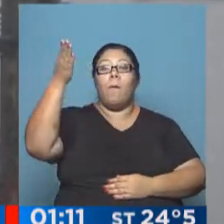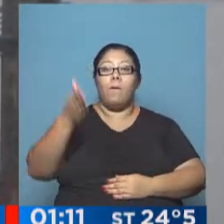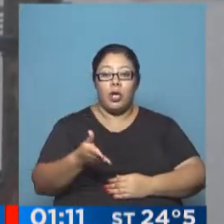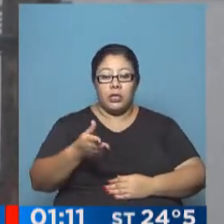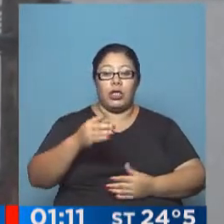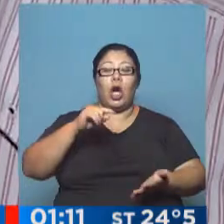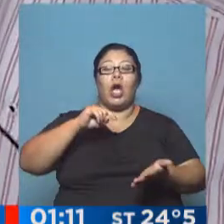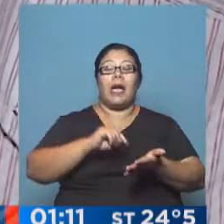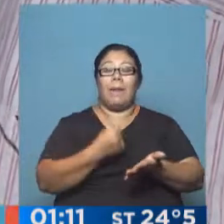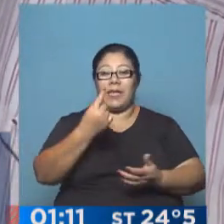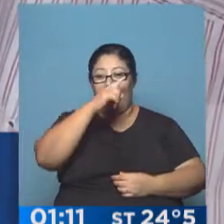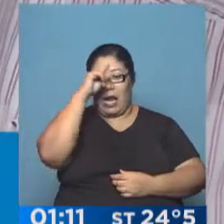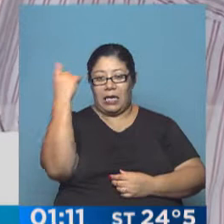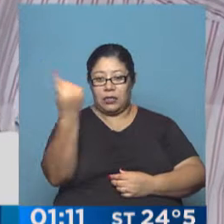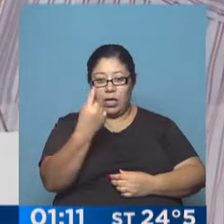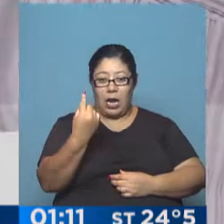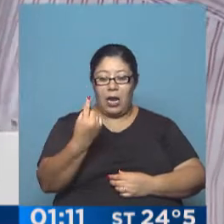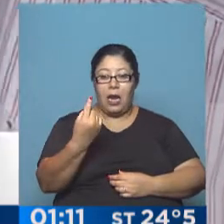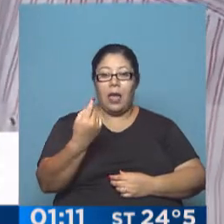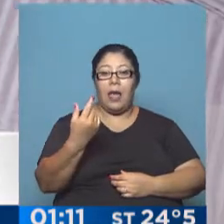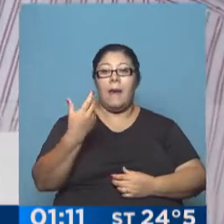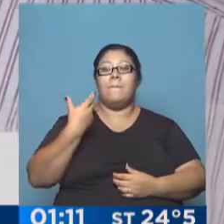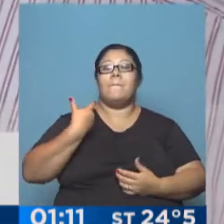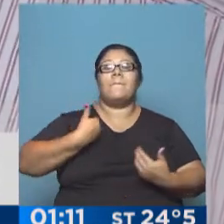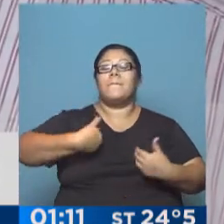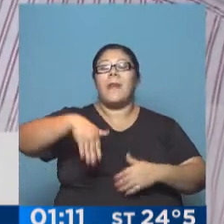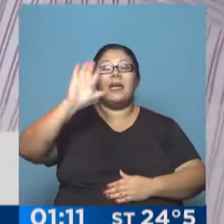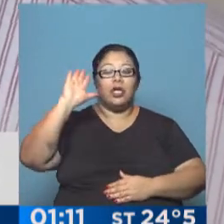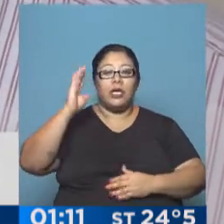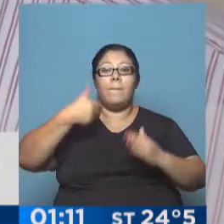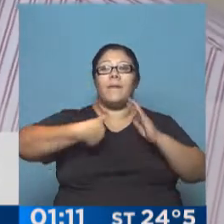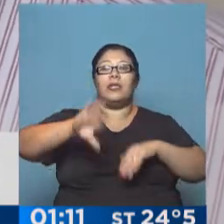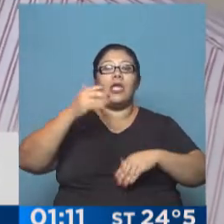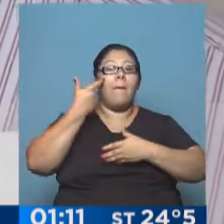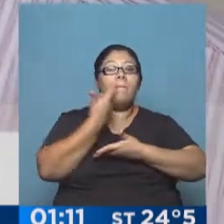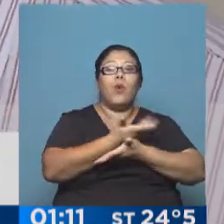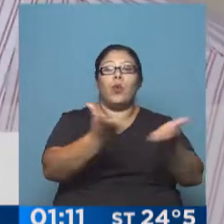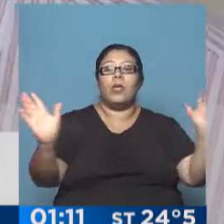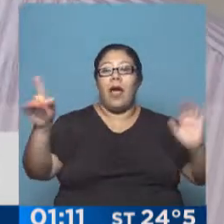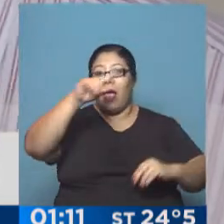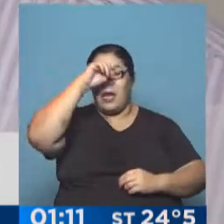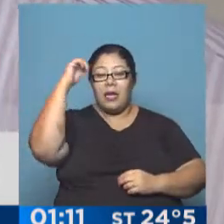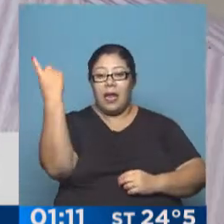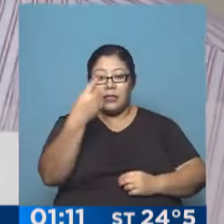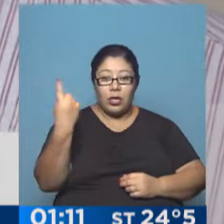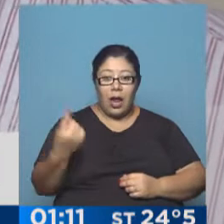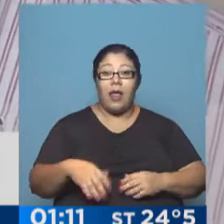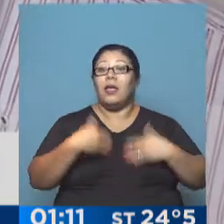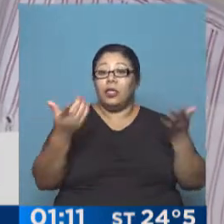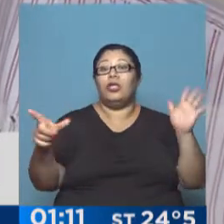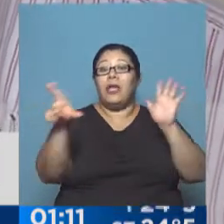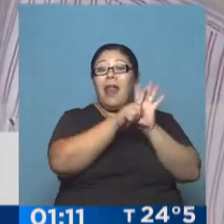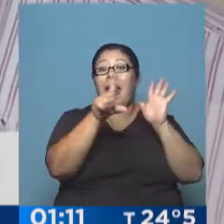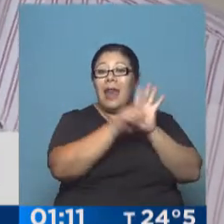nacional, de mayoría pública y nacional, rigen las generales de la ley